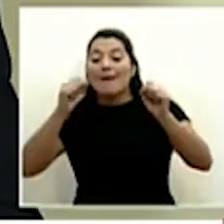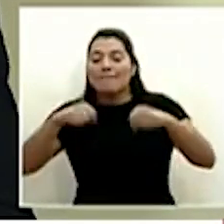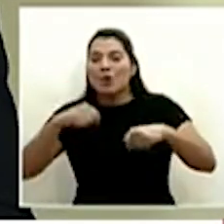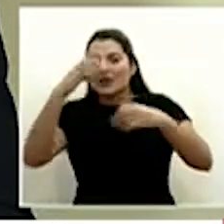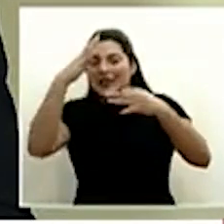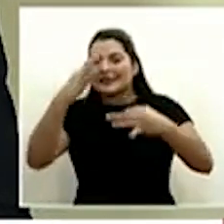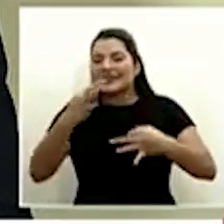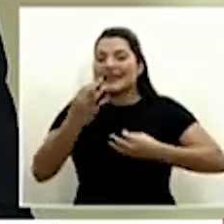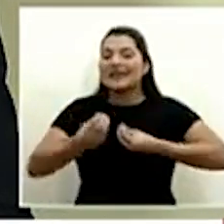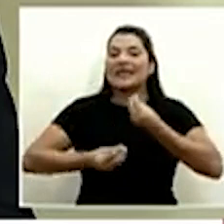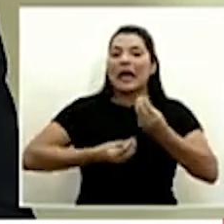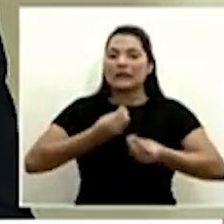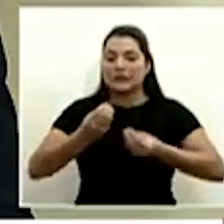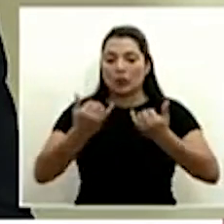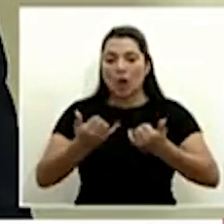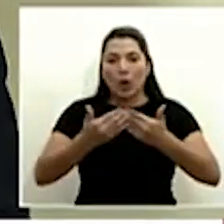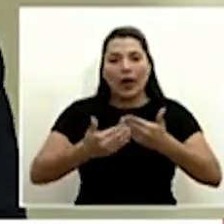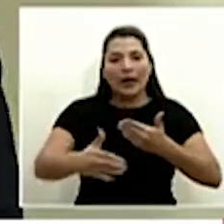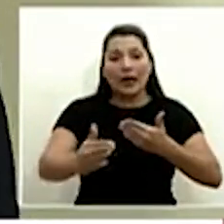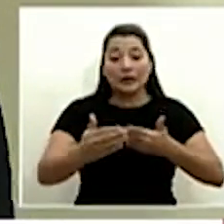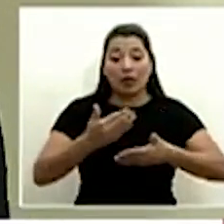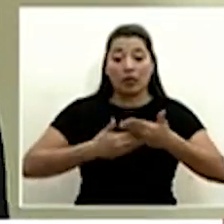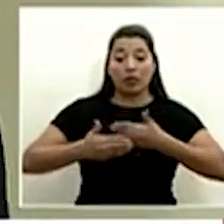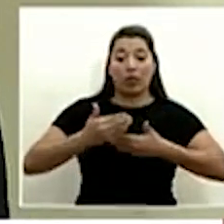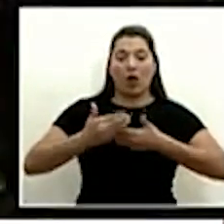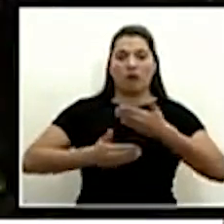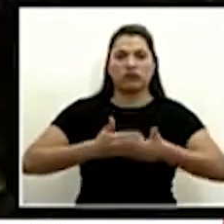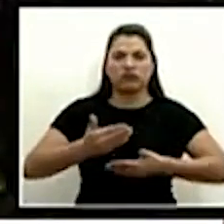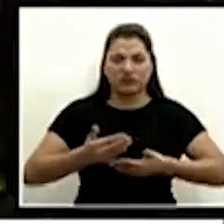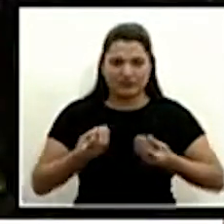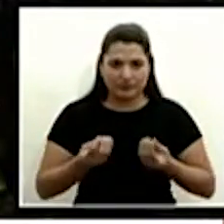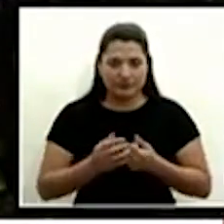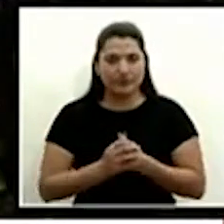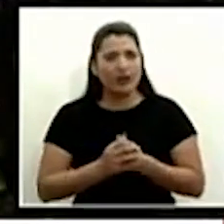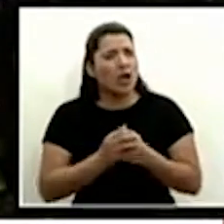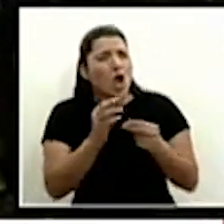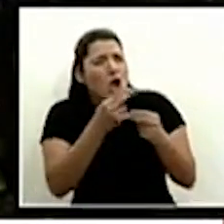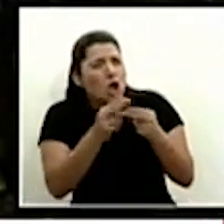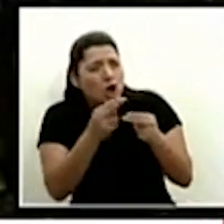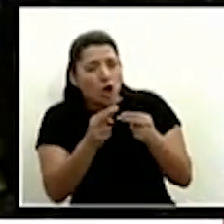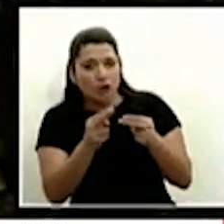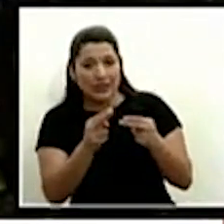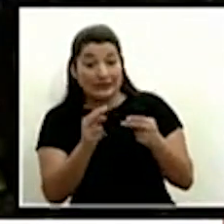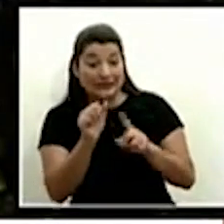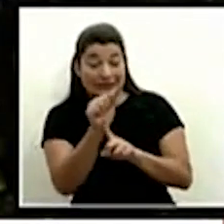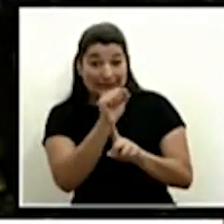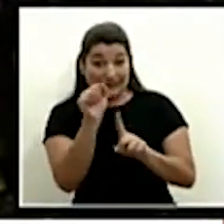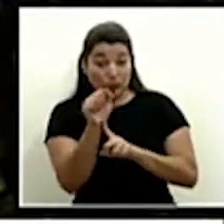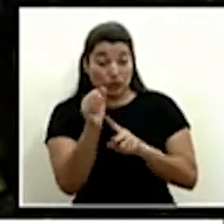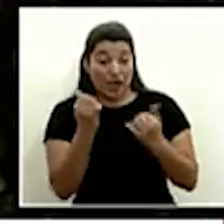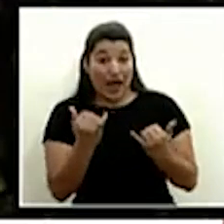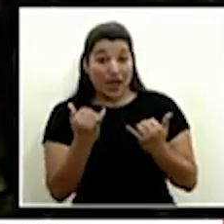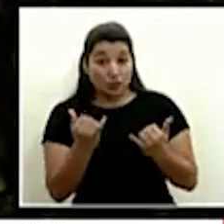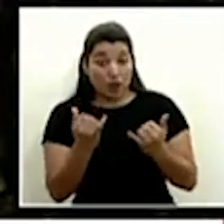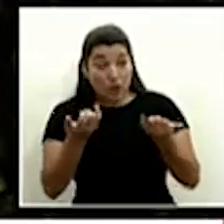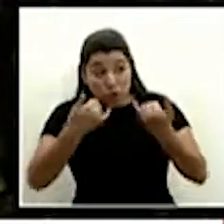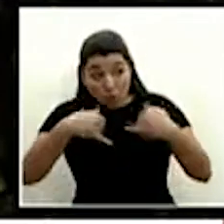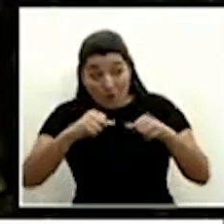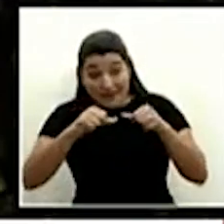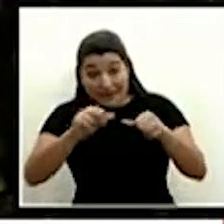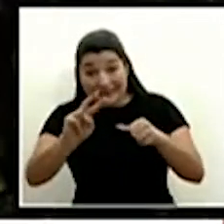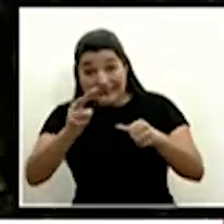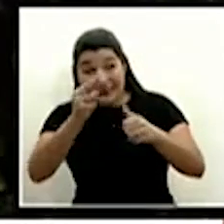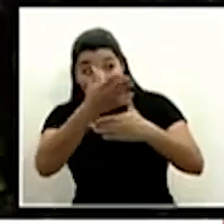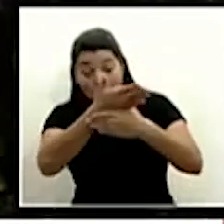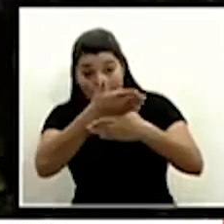para dónde vamos en los siguientes días muy muy breve la situación actual se mantiene en la segunda fase de